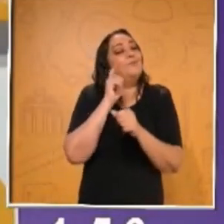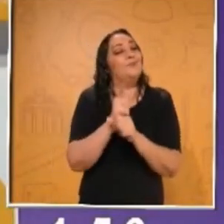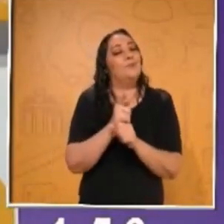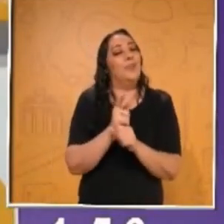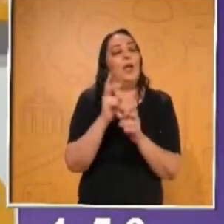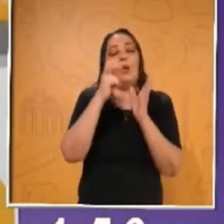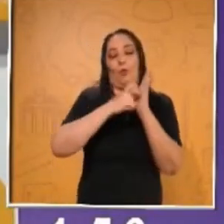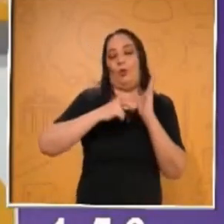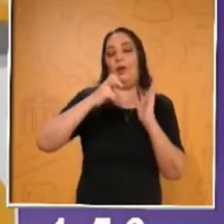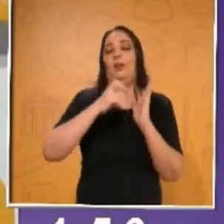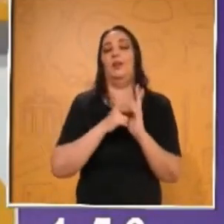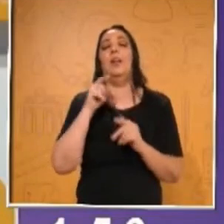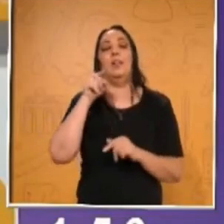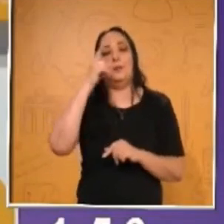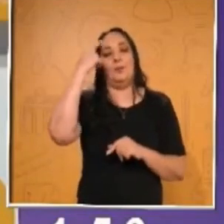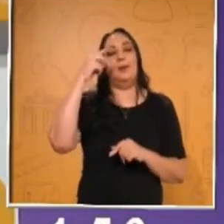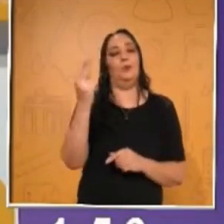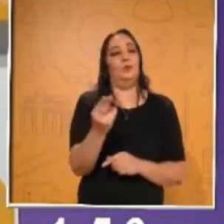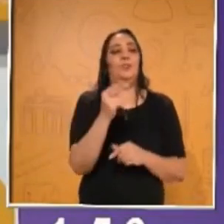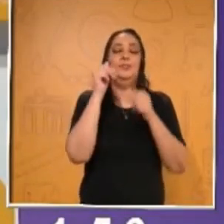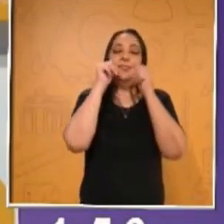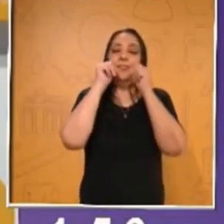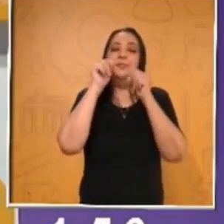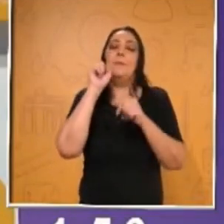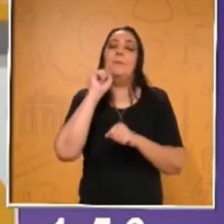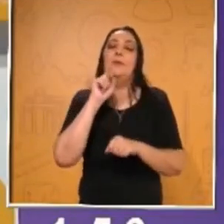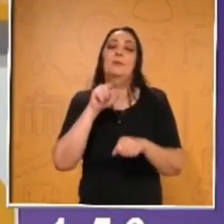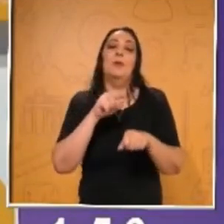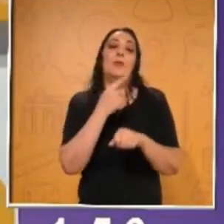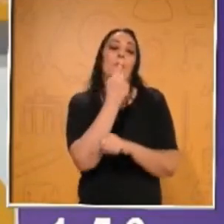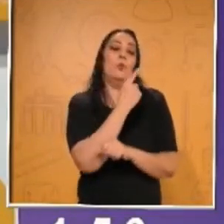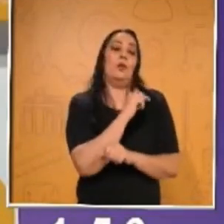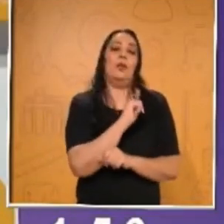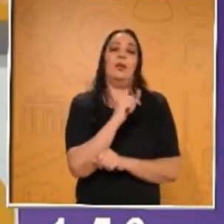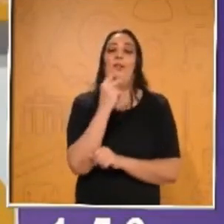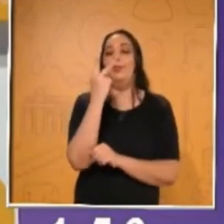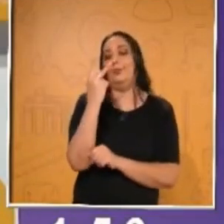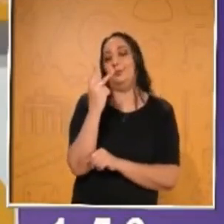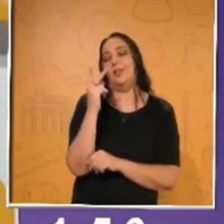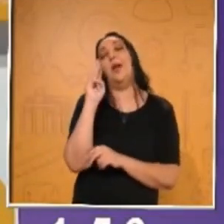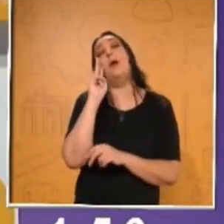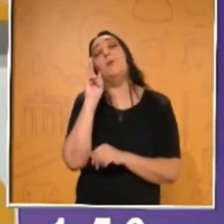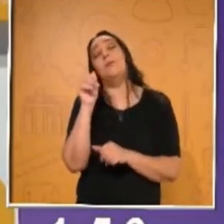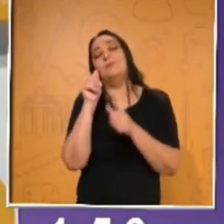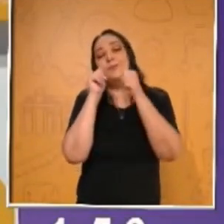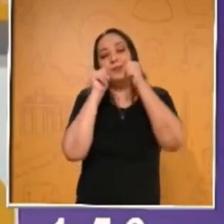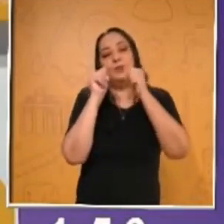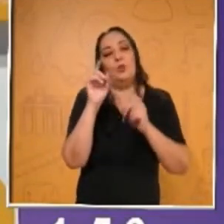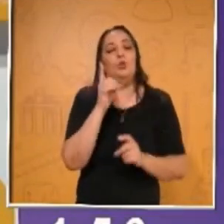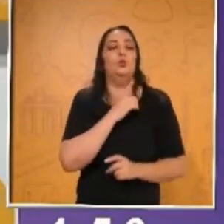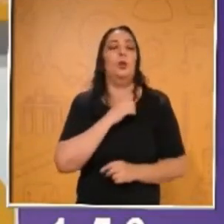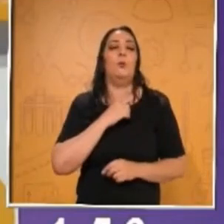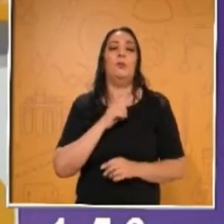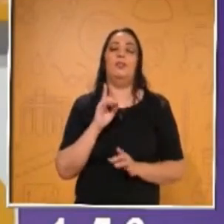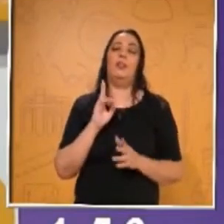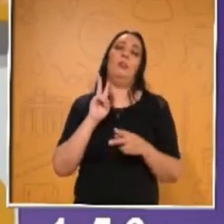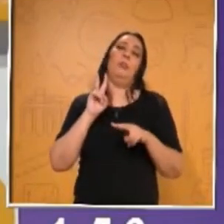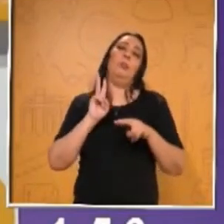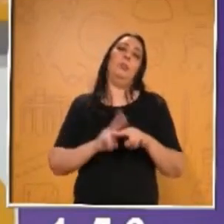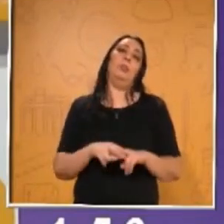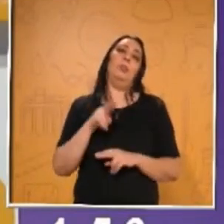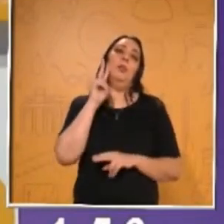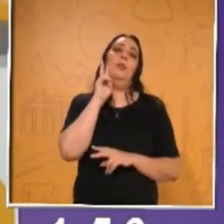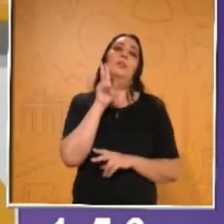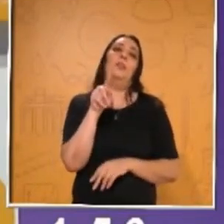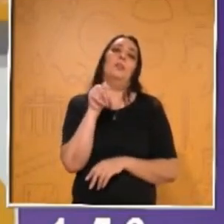vamos a corregir con ustedes para que nos sintonicen a la misma hora. Y vamos a ver si pusieron atención o si nada más están ahí sentaditos